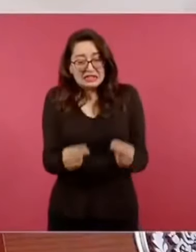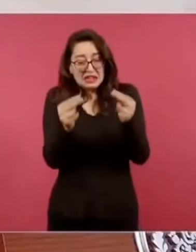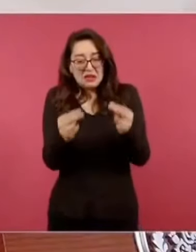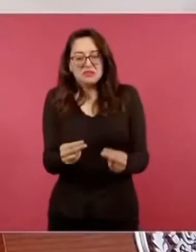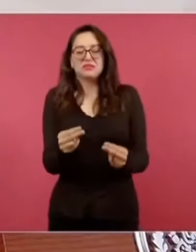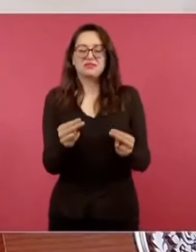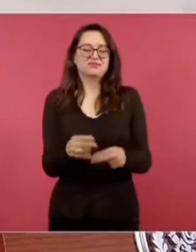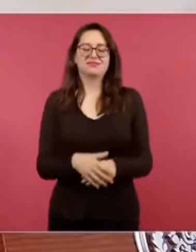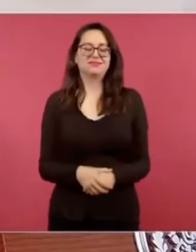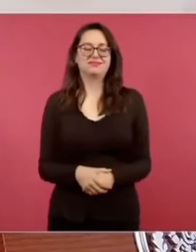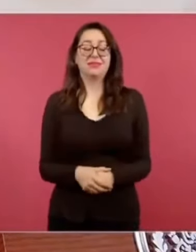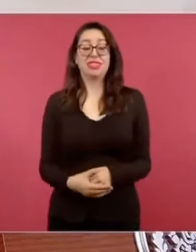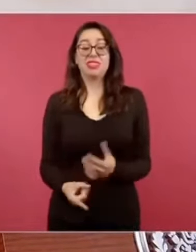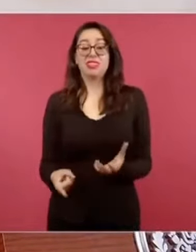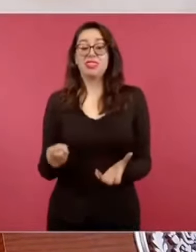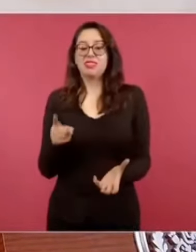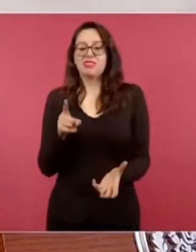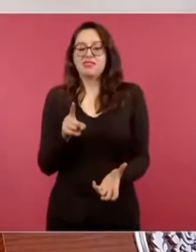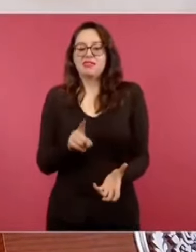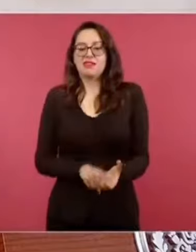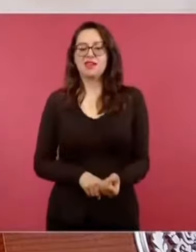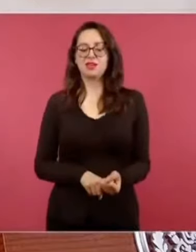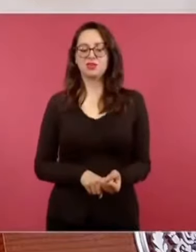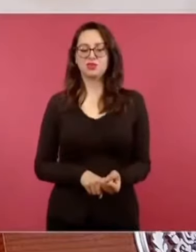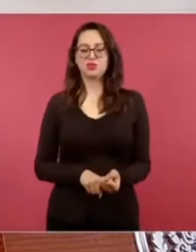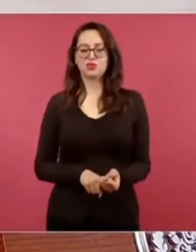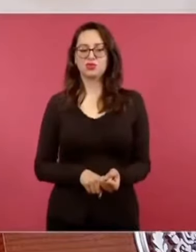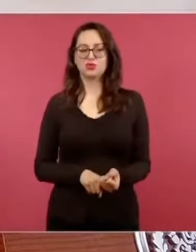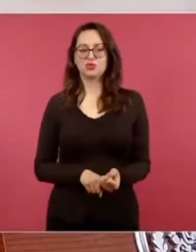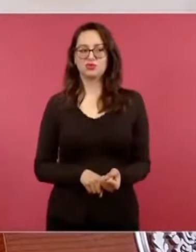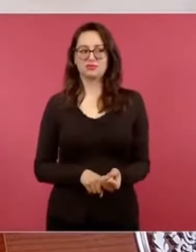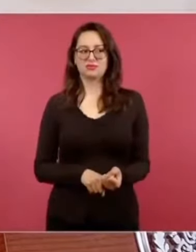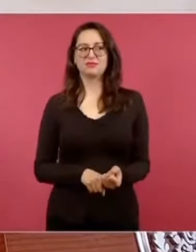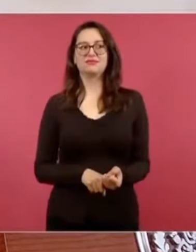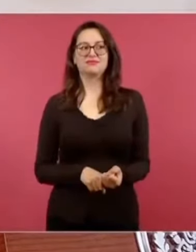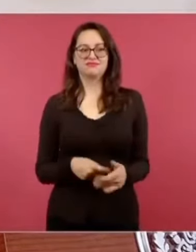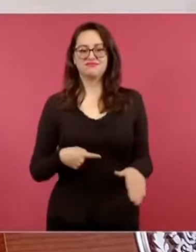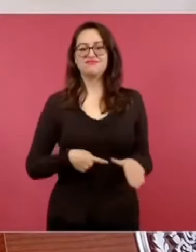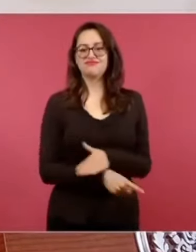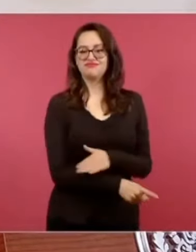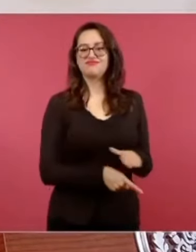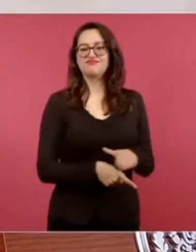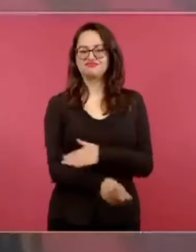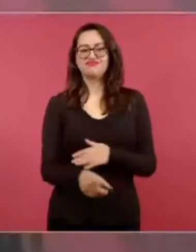No eran los instrumentos, son los instrumentos